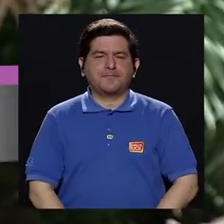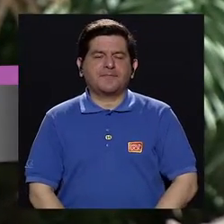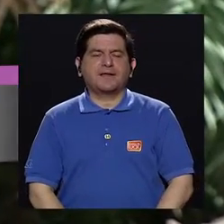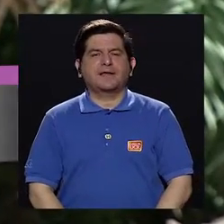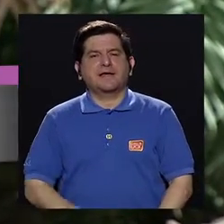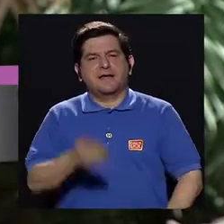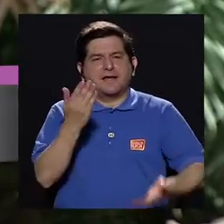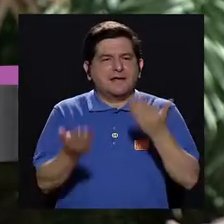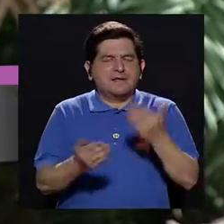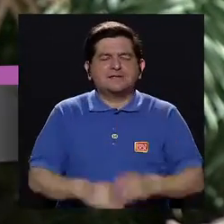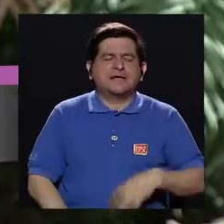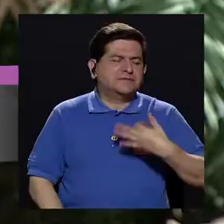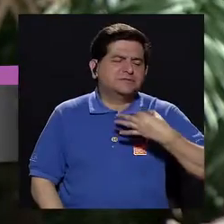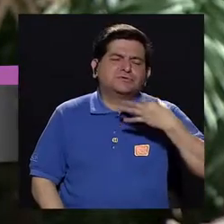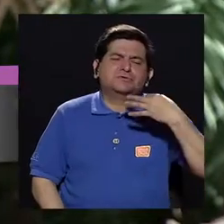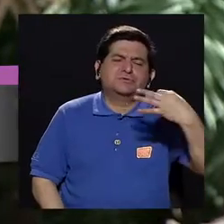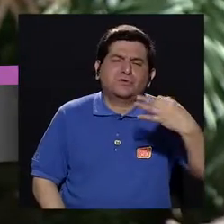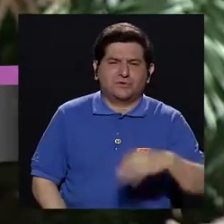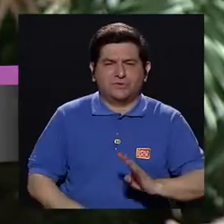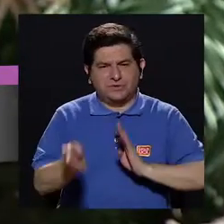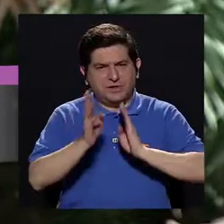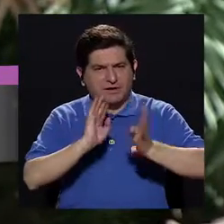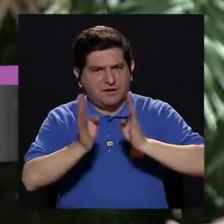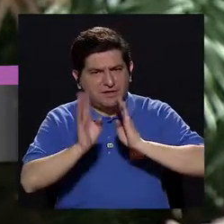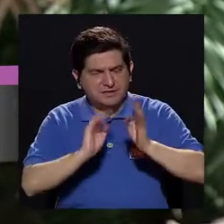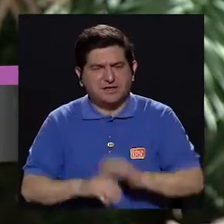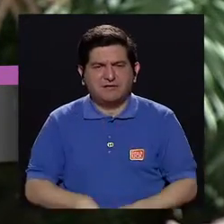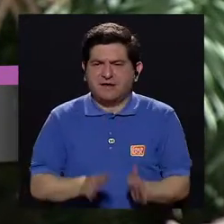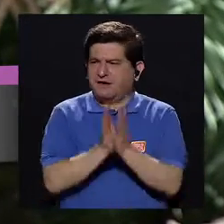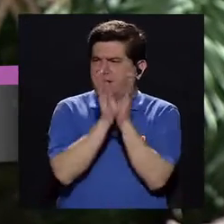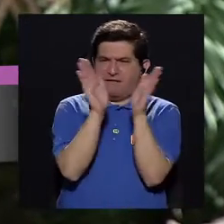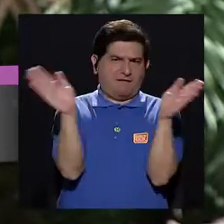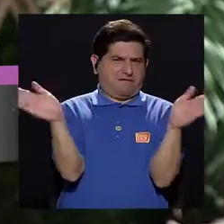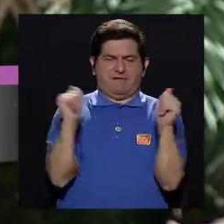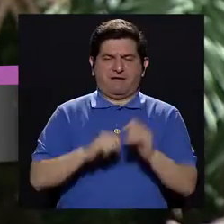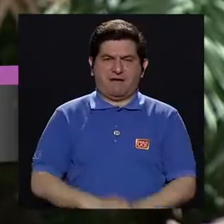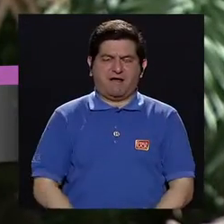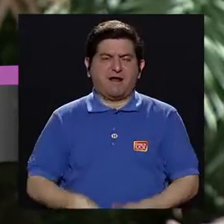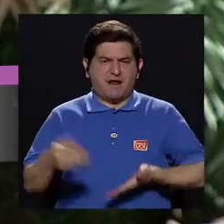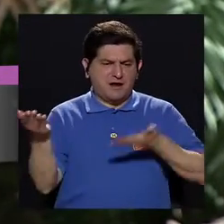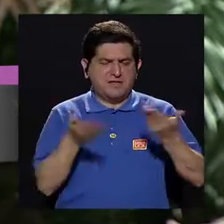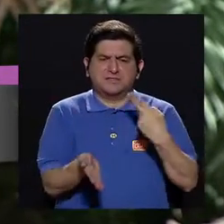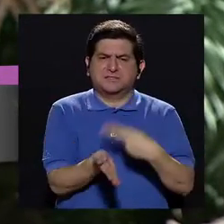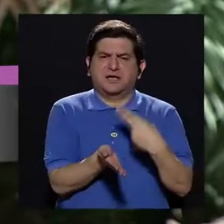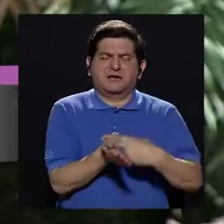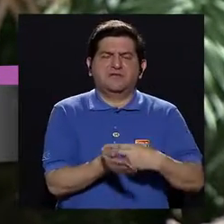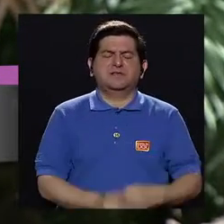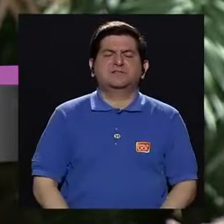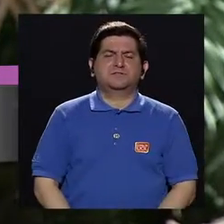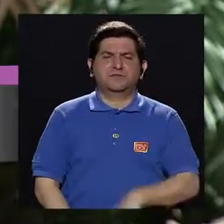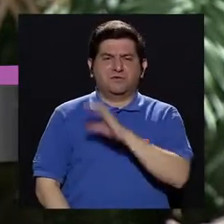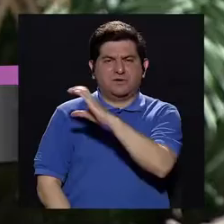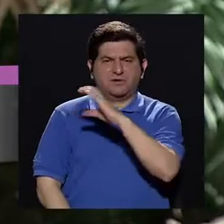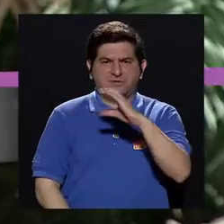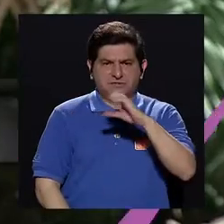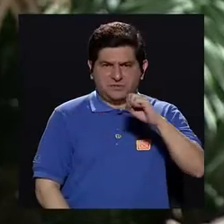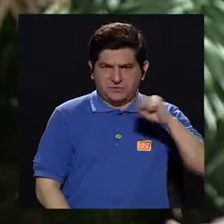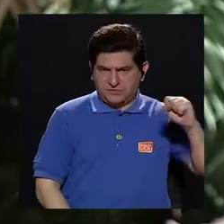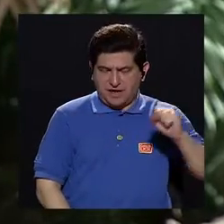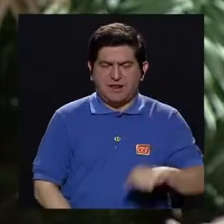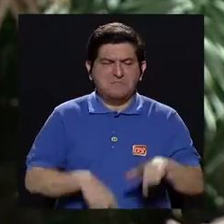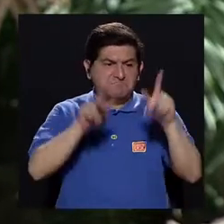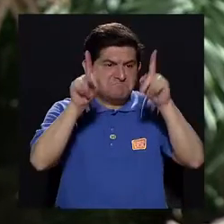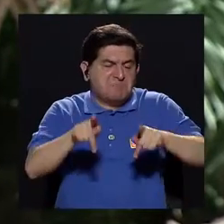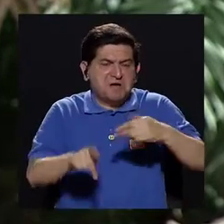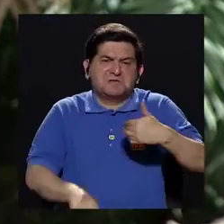pues muy en la cotidianidad, cuando se habla en términos generales del servicio hospitalario de la caja, pues las